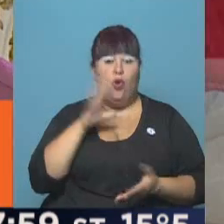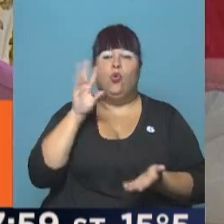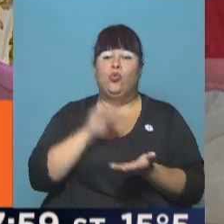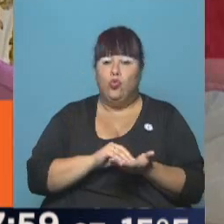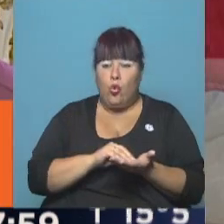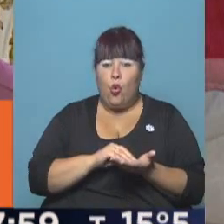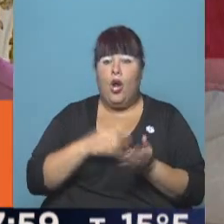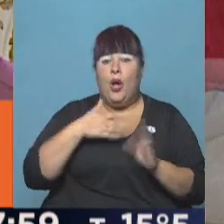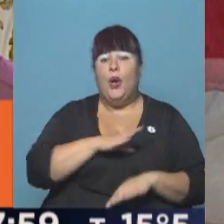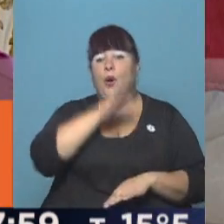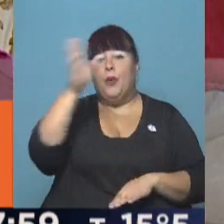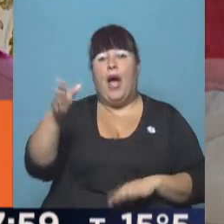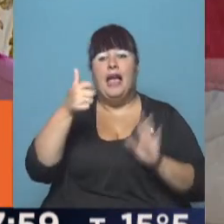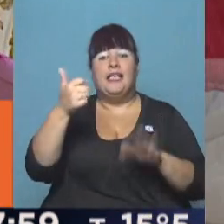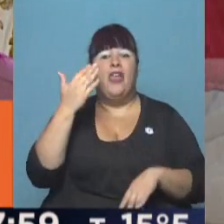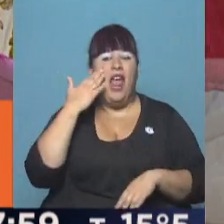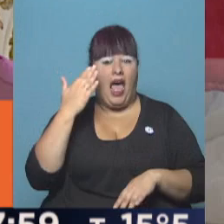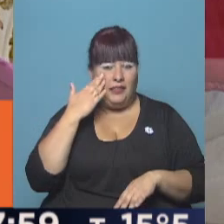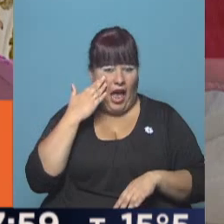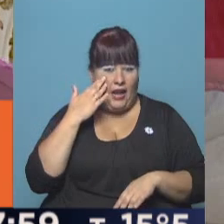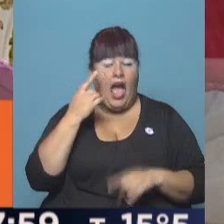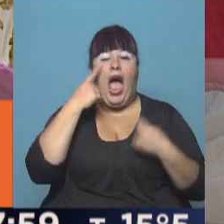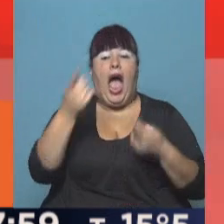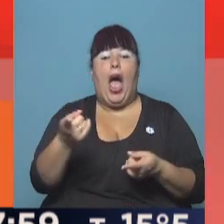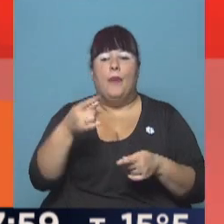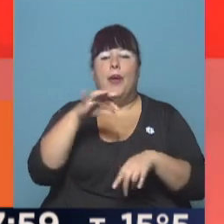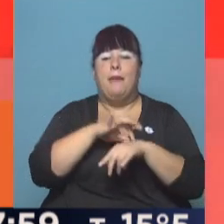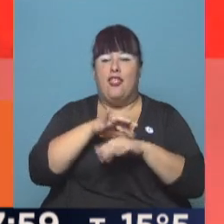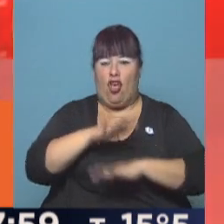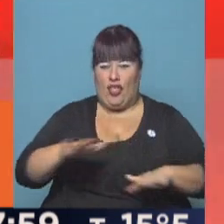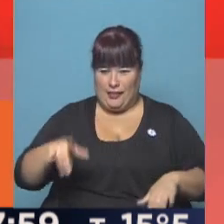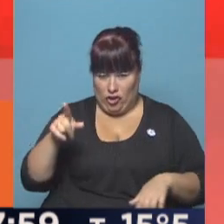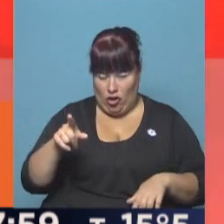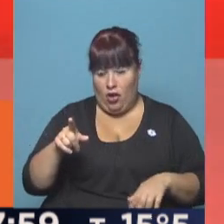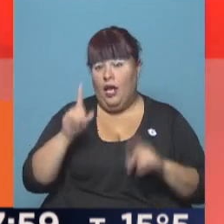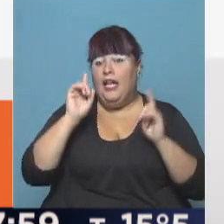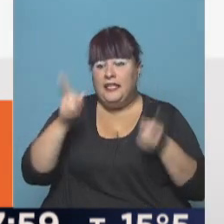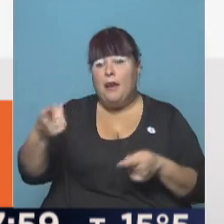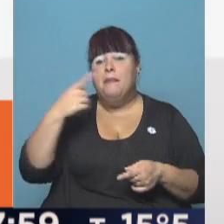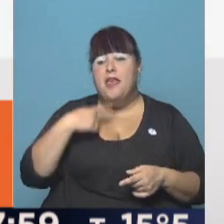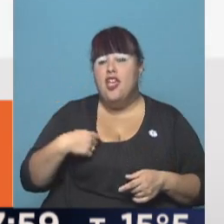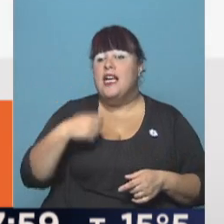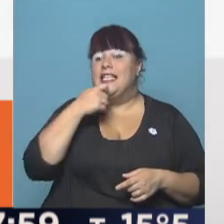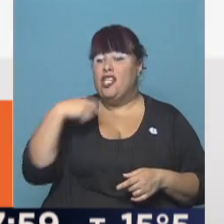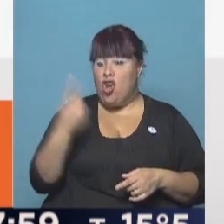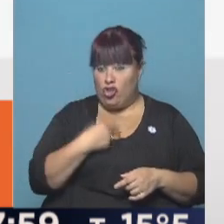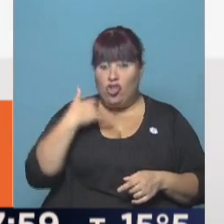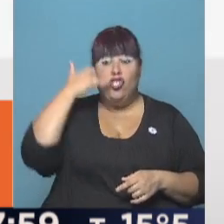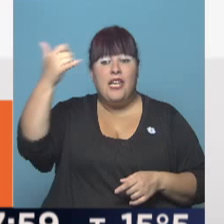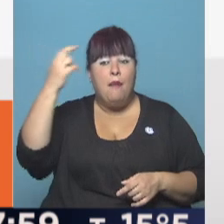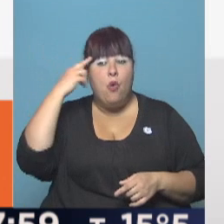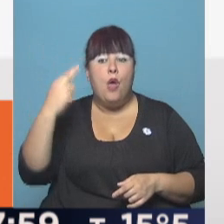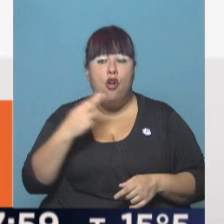turno para que vayamos a las 6 de la tarde a ver a un pediatra. Que también ellos nos decían que si nosotros llamábamos al